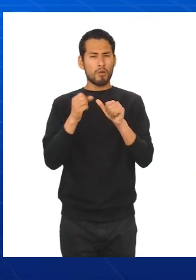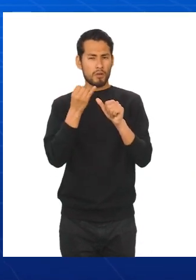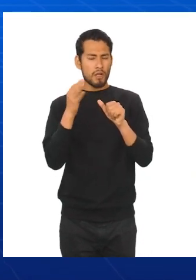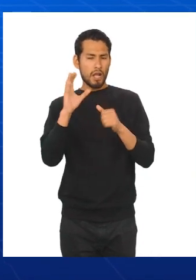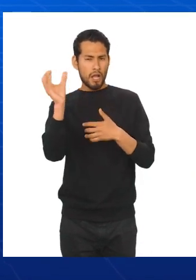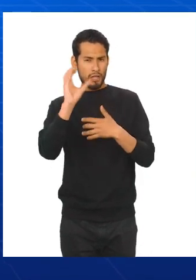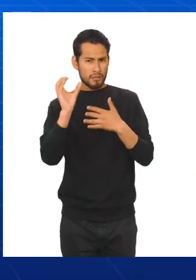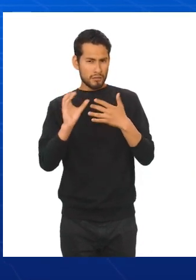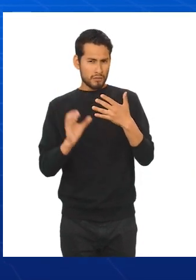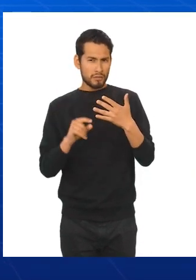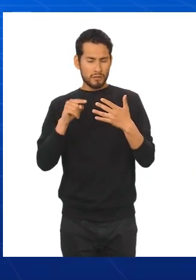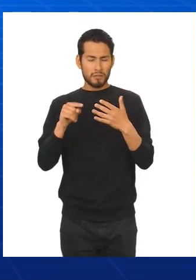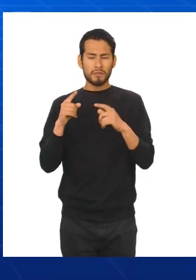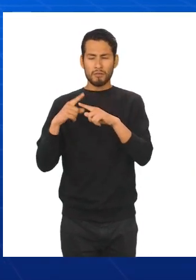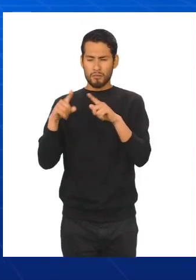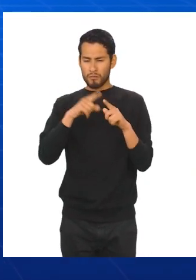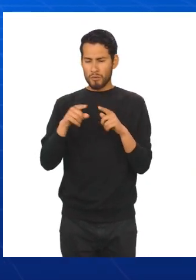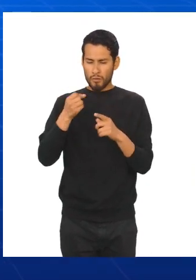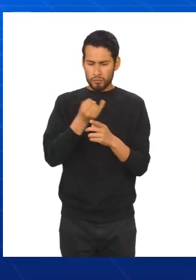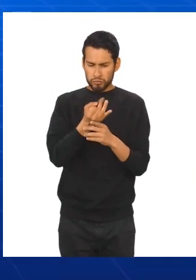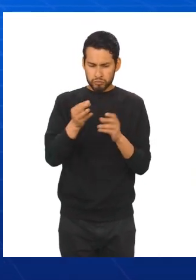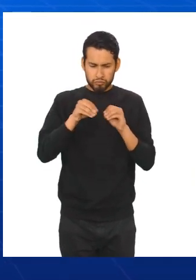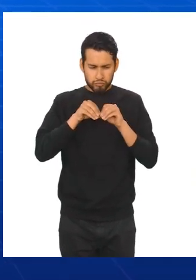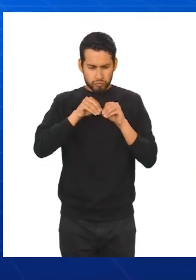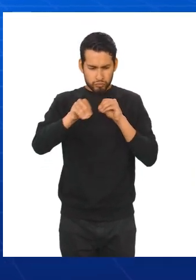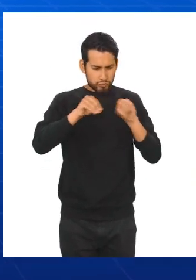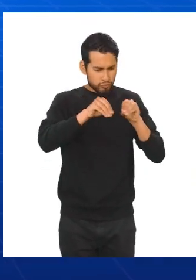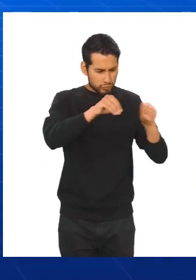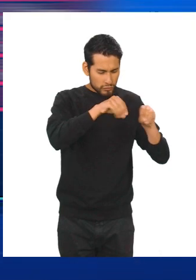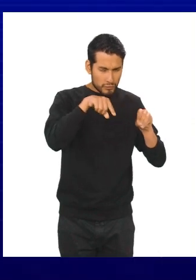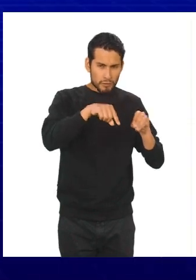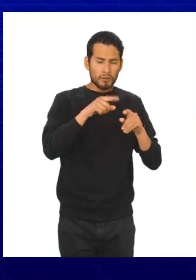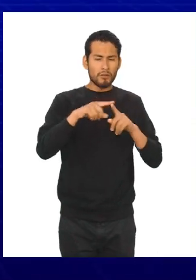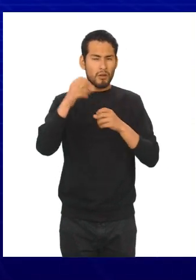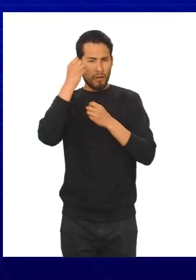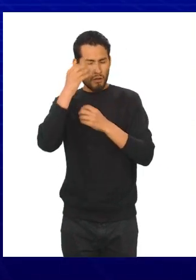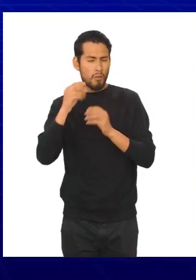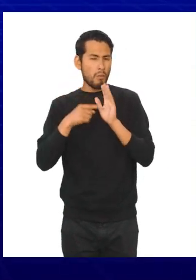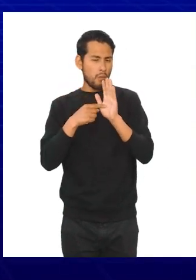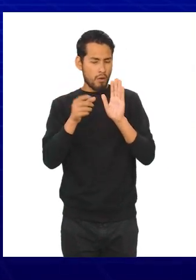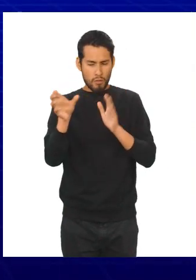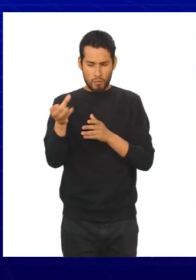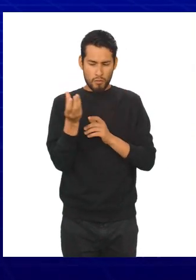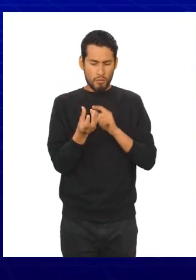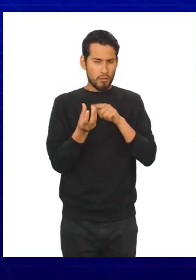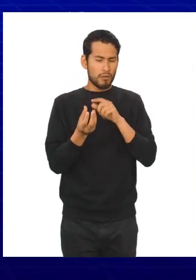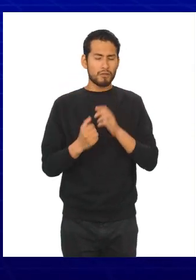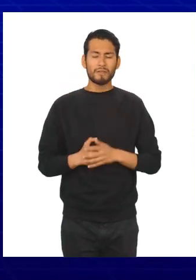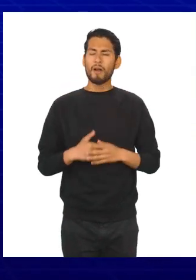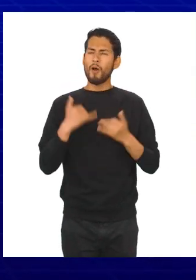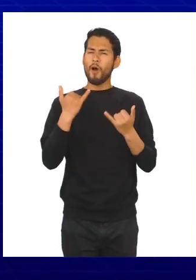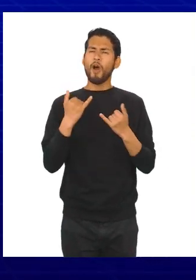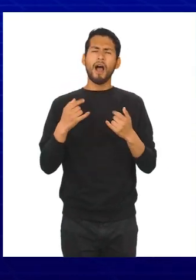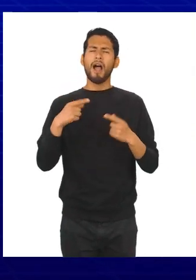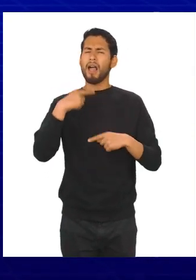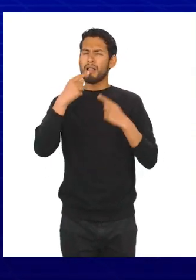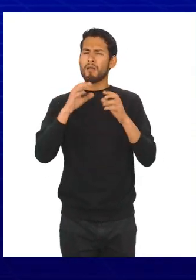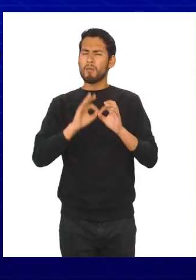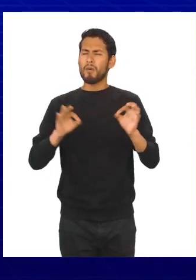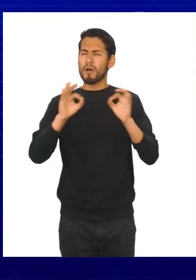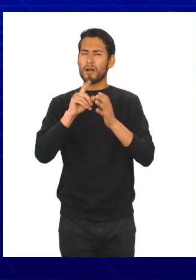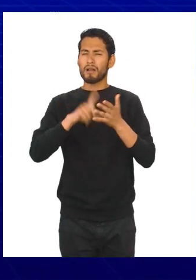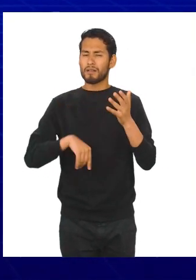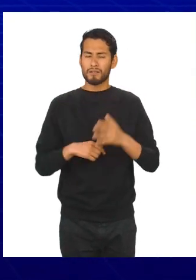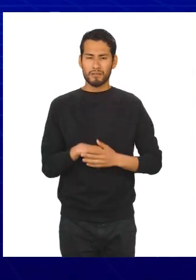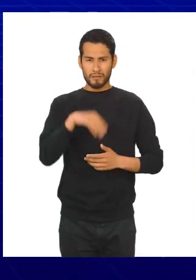las características de la distribución de un conjunto de datos o muestra. Hoy hablaremos de un elemento indispensable. Me refiero